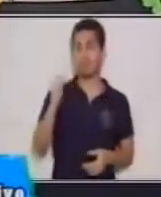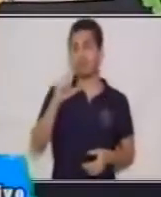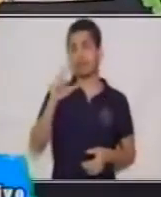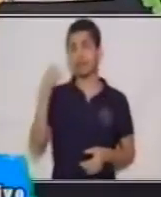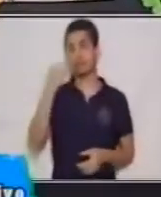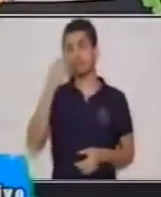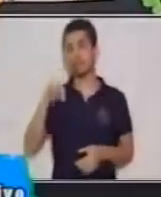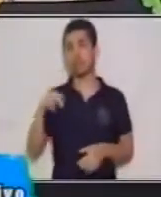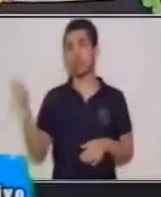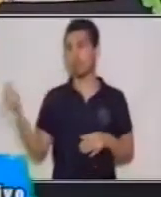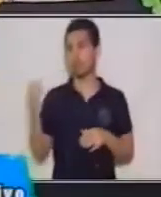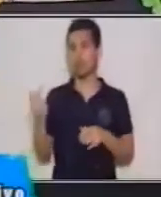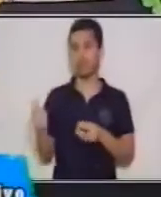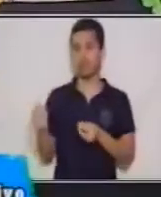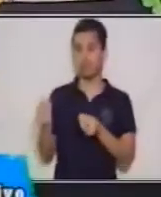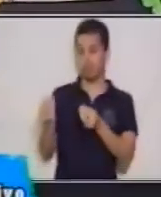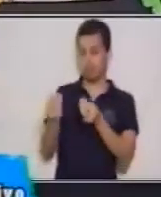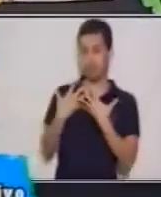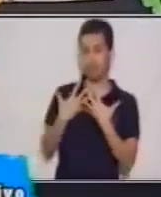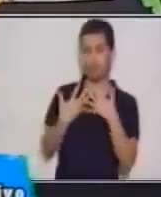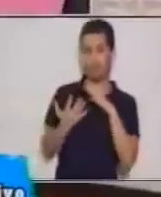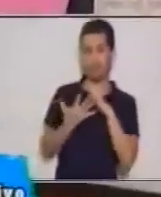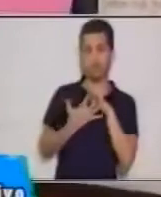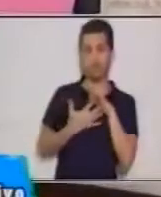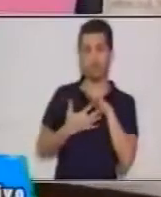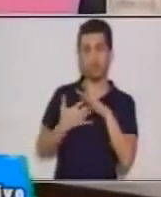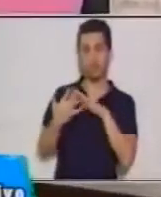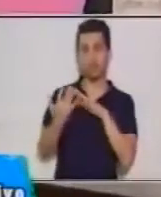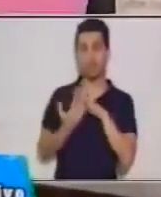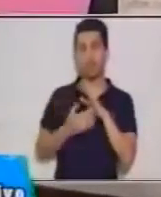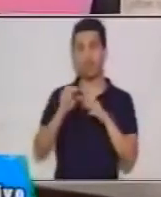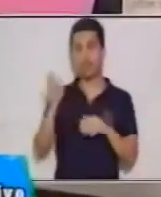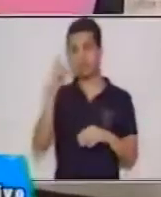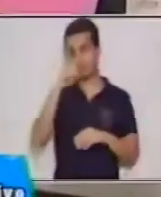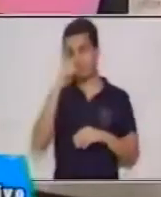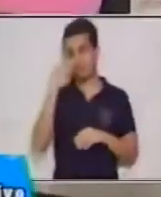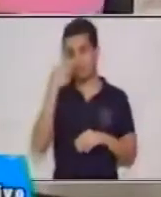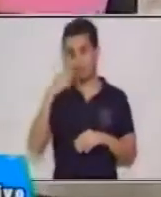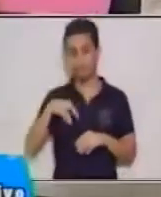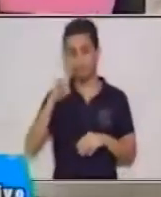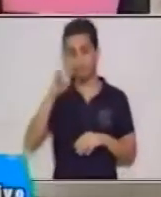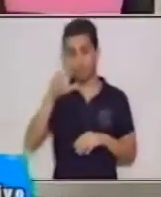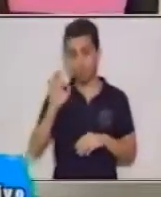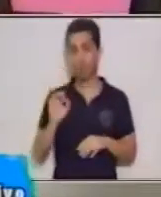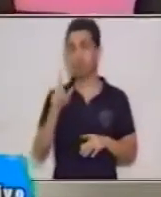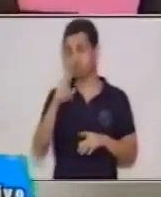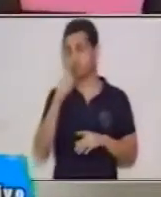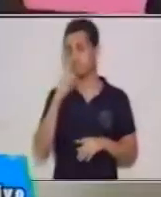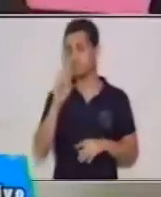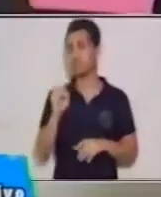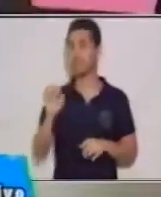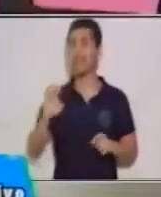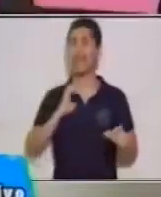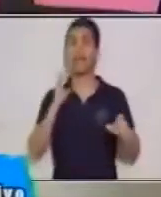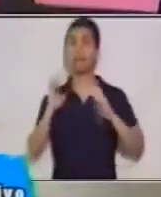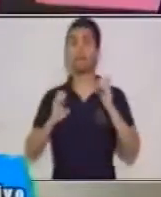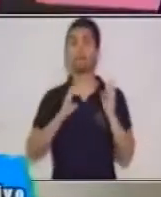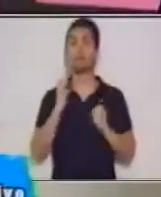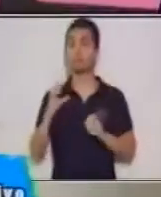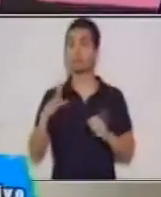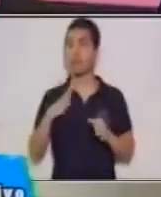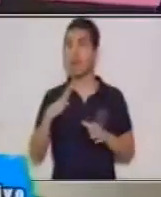ese estímulo. Pero también debemos de tener en cuenta que las emociones son cinco.